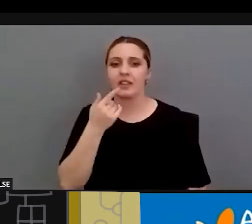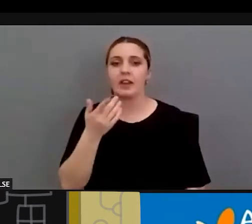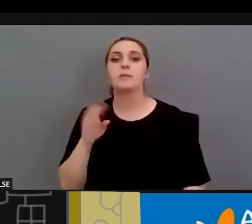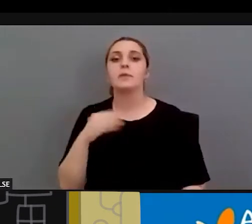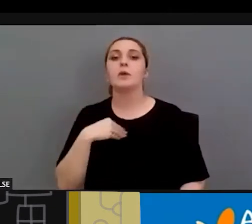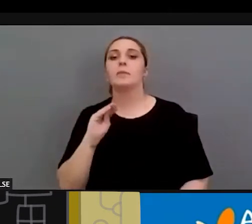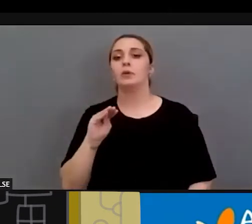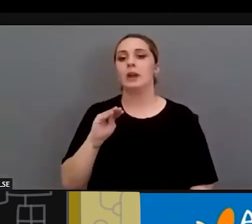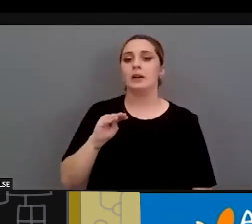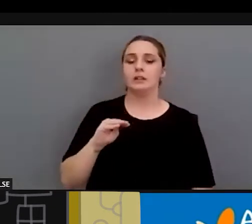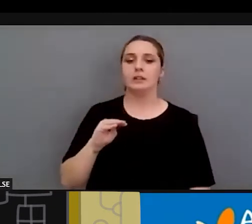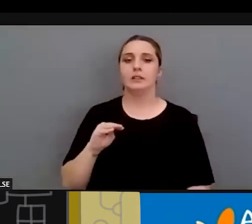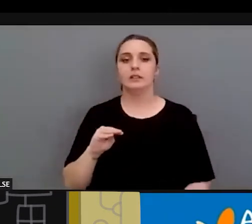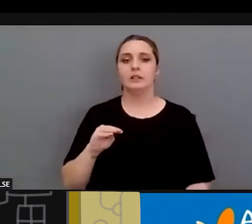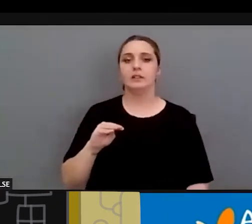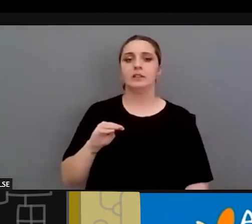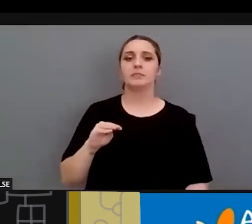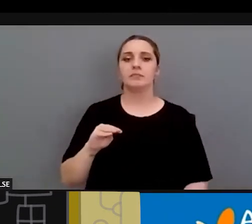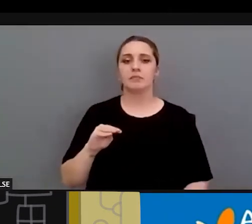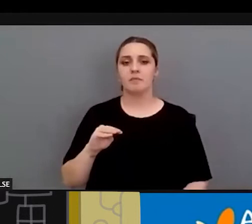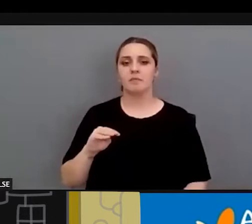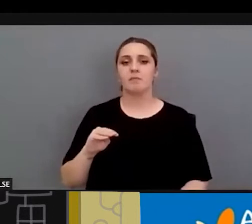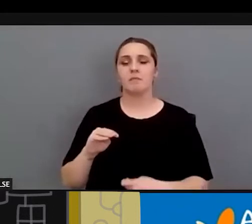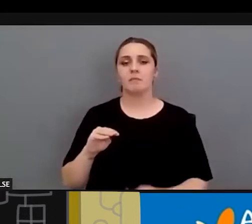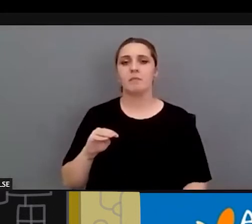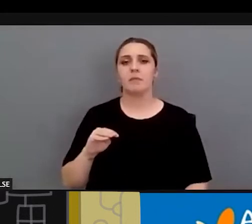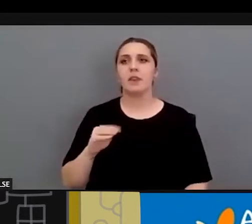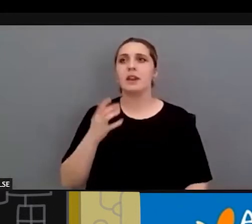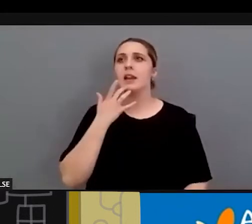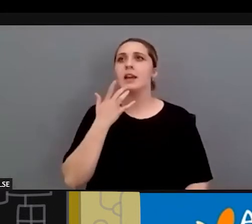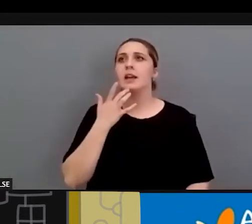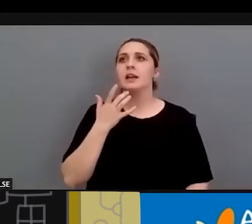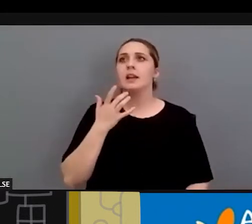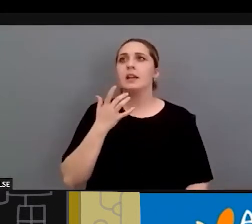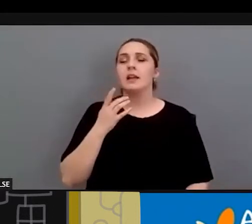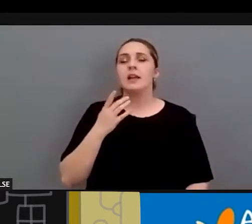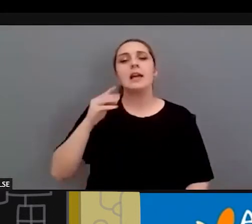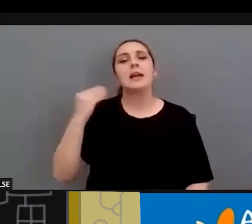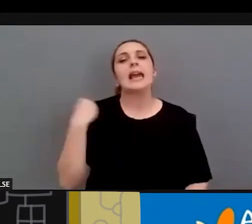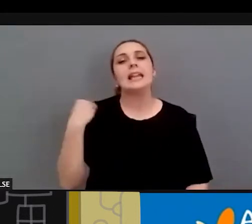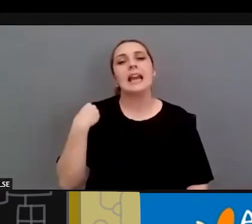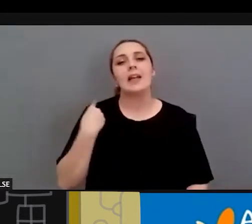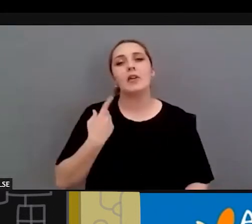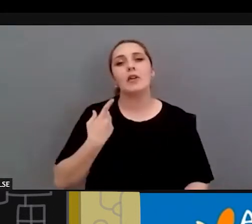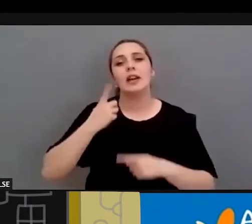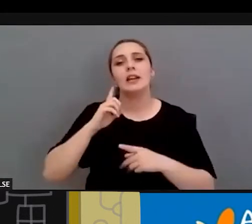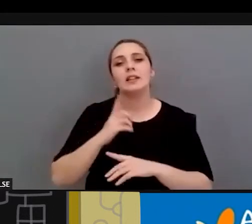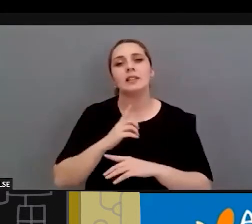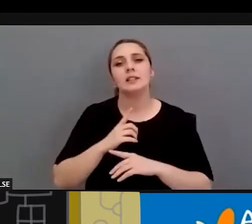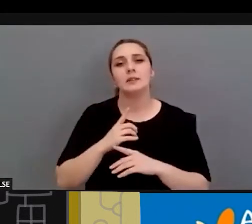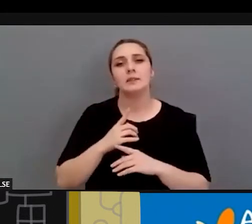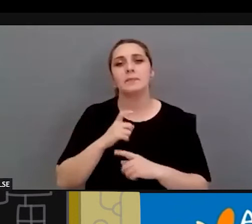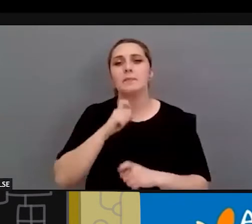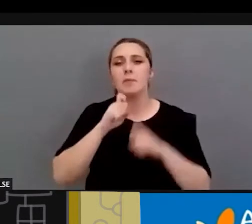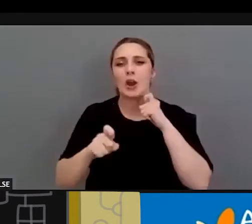y hay una pregunta de Raquel que dice que qué indicadores son de violencia de reproducción sexual ostedicia etcétera para poder hacer esa